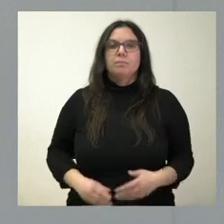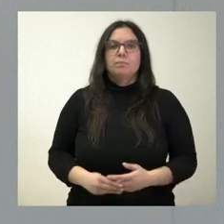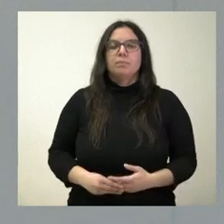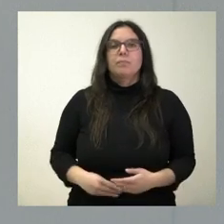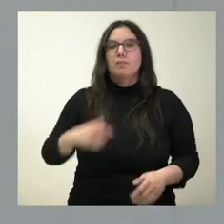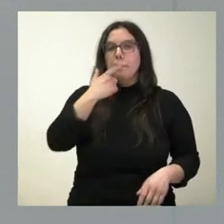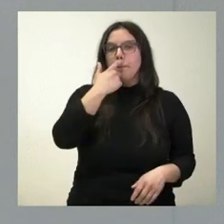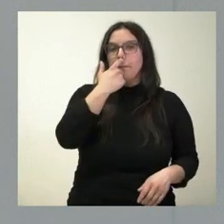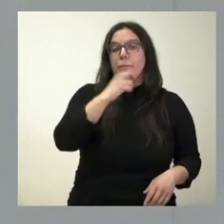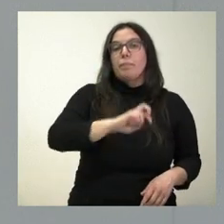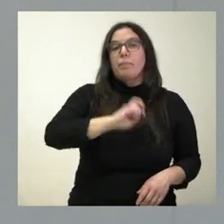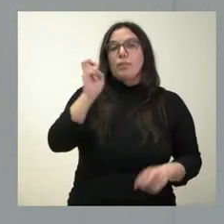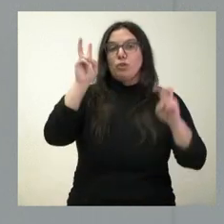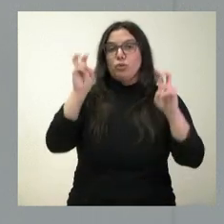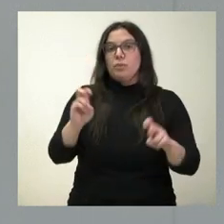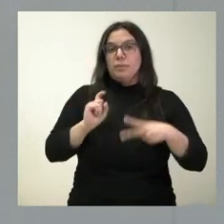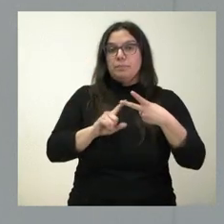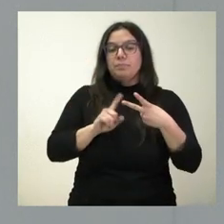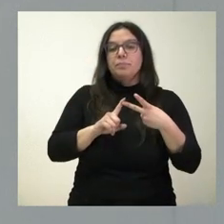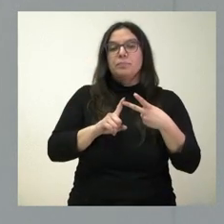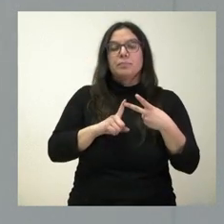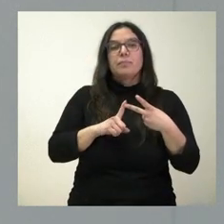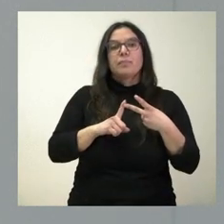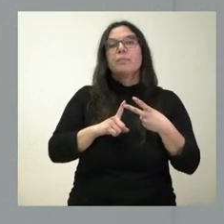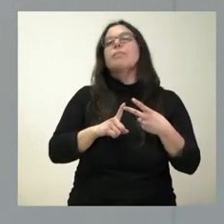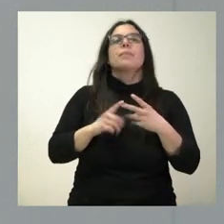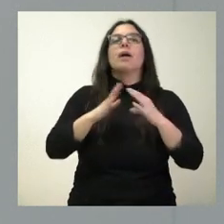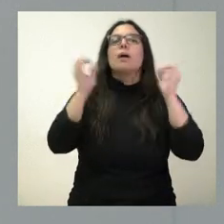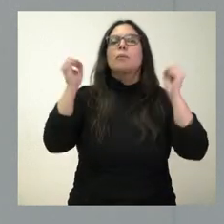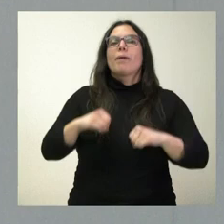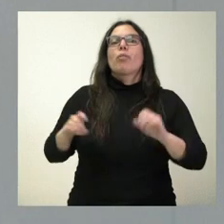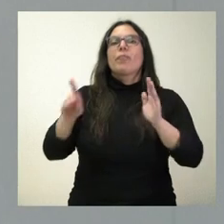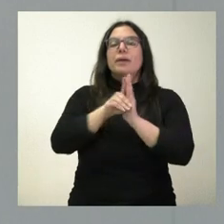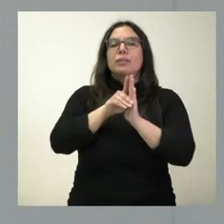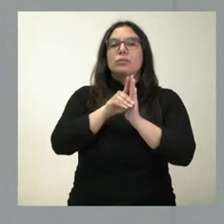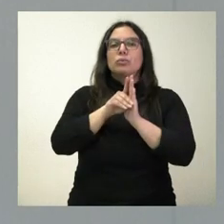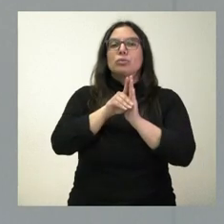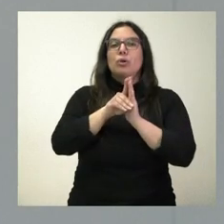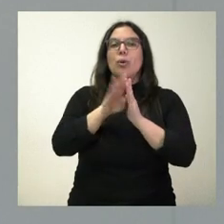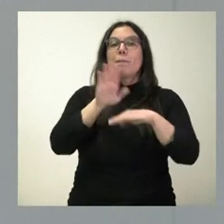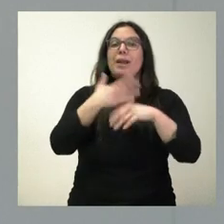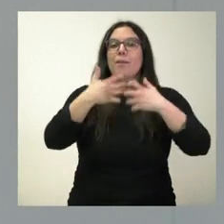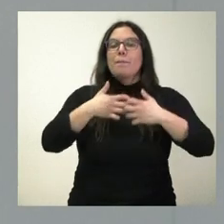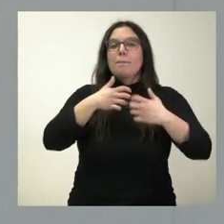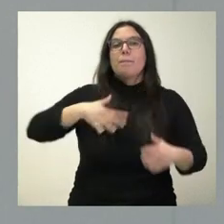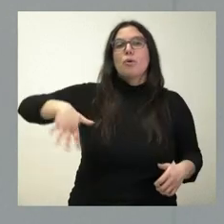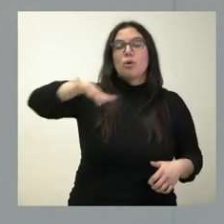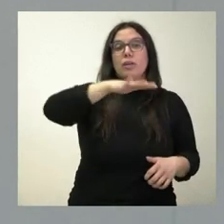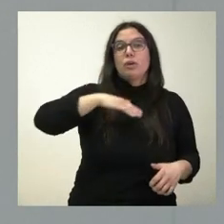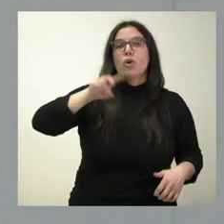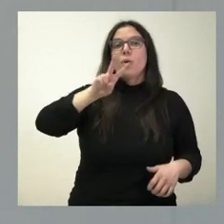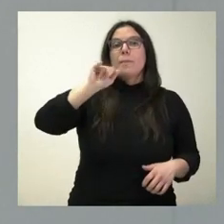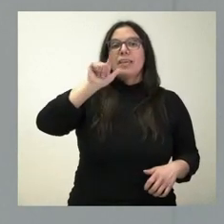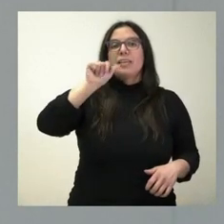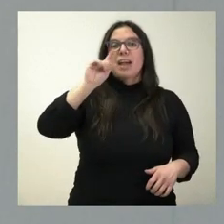segundo asunto es el que tiene que ver con la aprobación del decreto para el polígono industrial de Villadangos del Páramo,